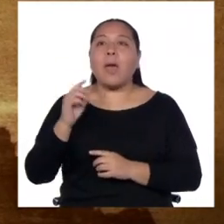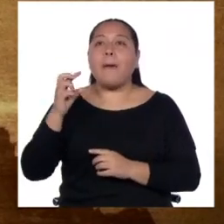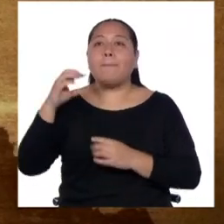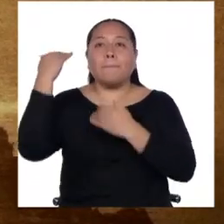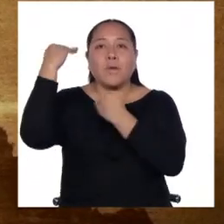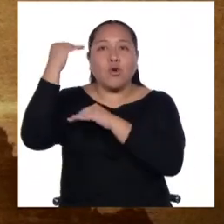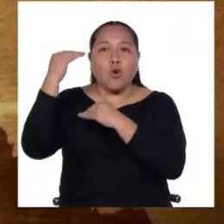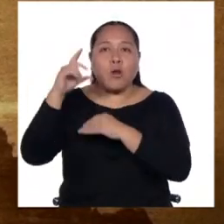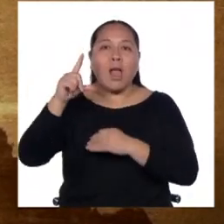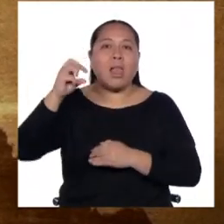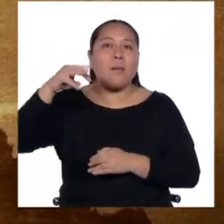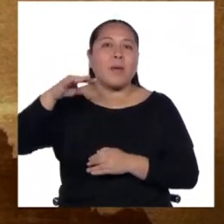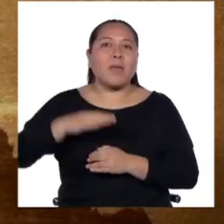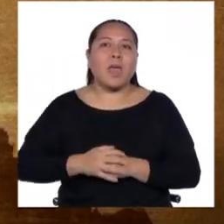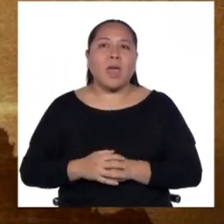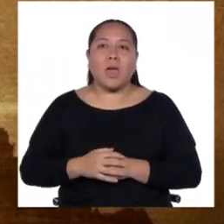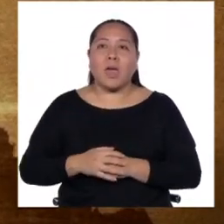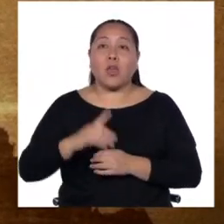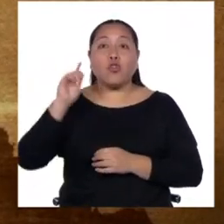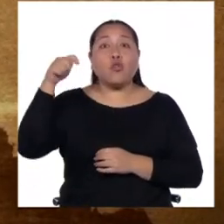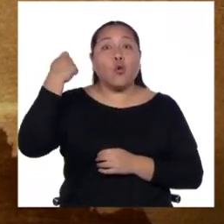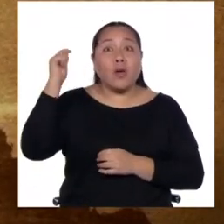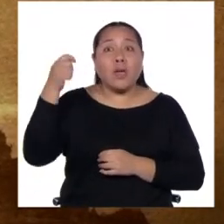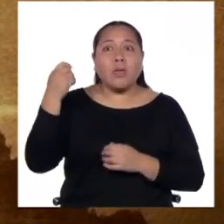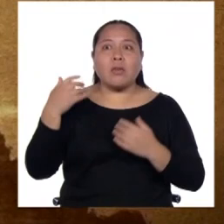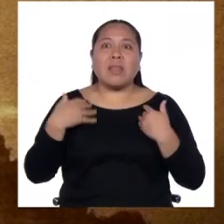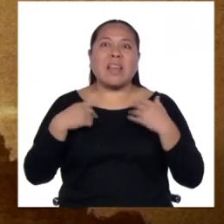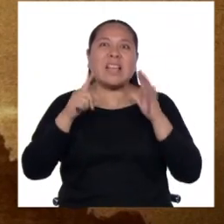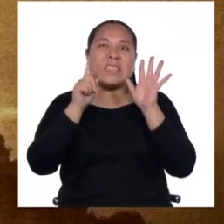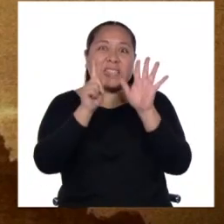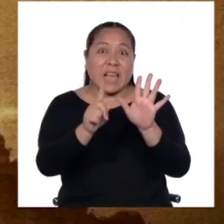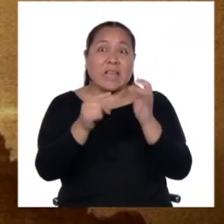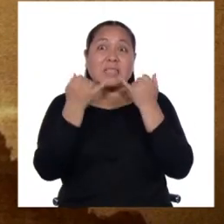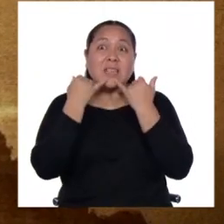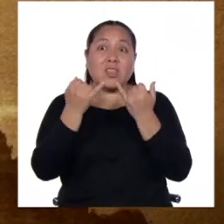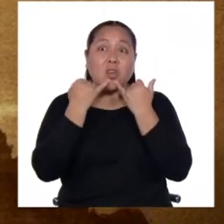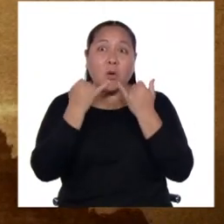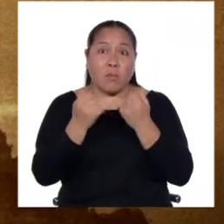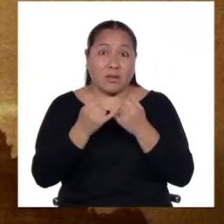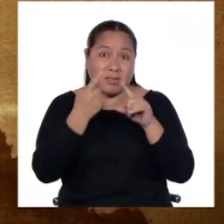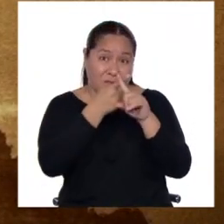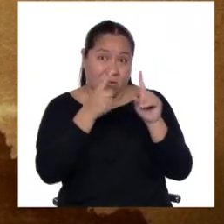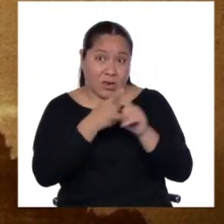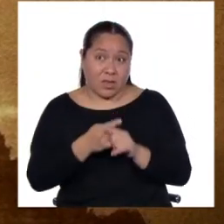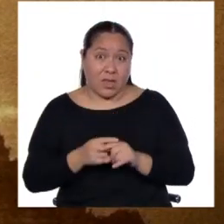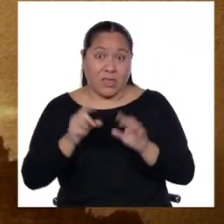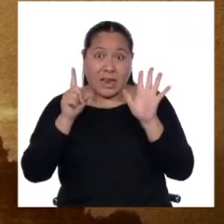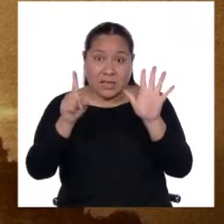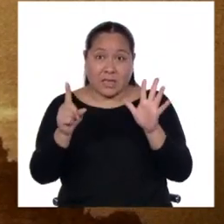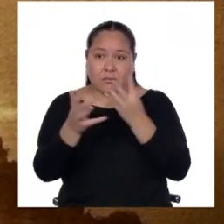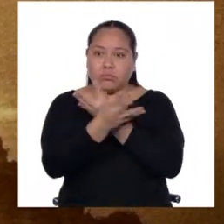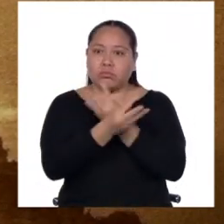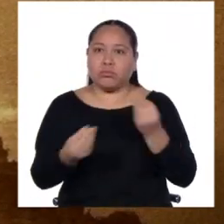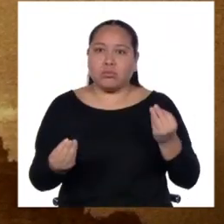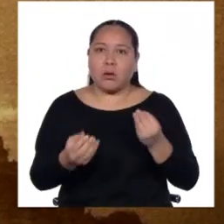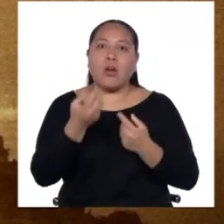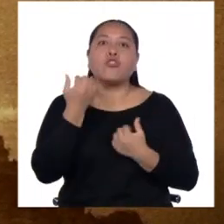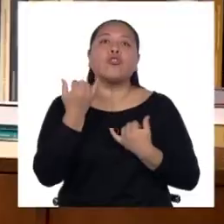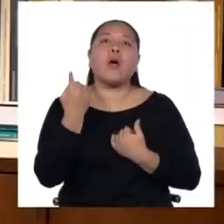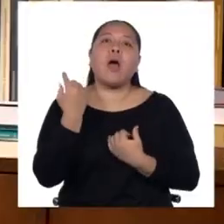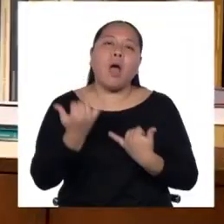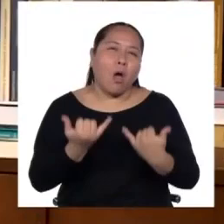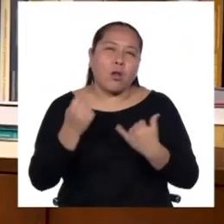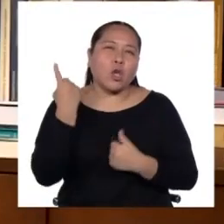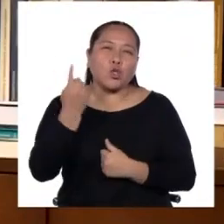Lambayeque y Trujillo, había por lo menos seis lenguas distintas. De las seis ya no queda nada. Hoy día es solamente el español, ¿no? El castellano,